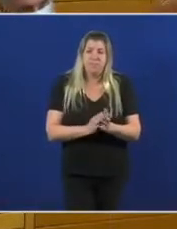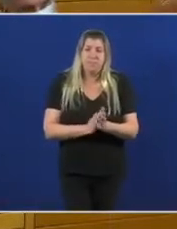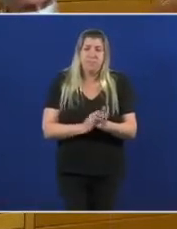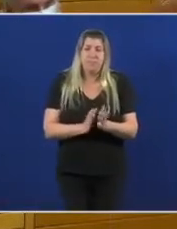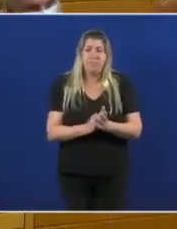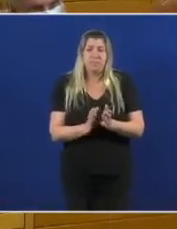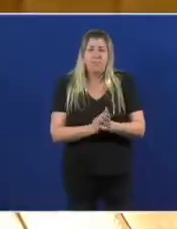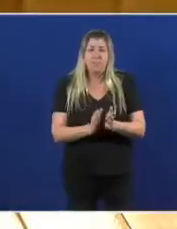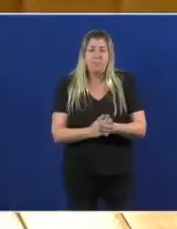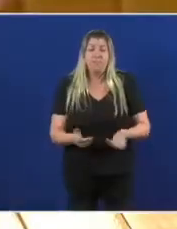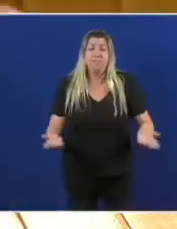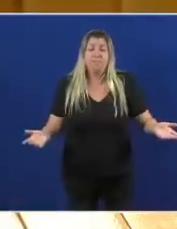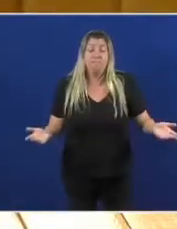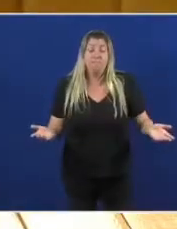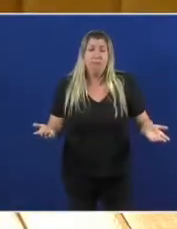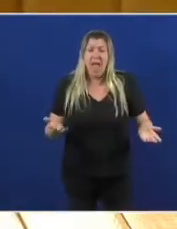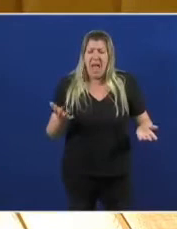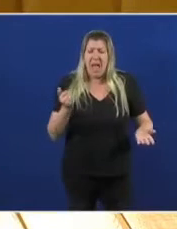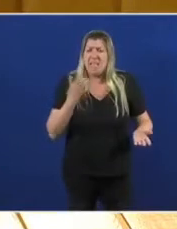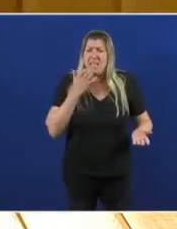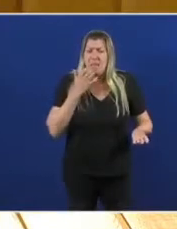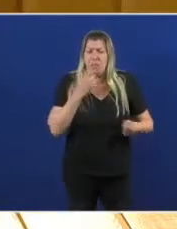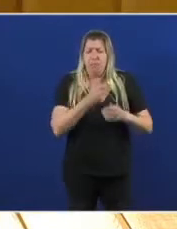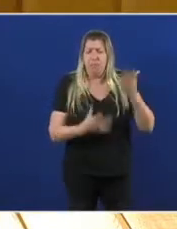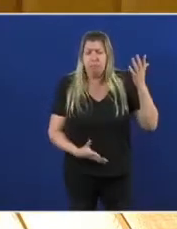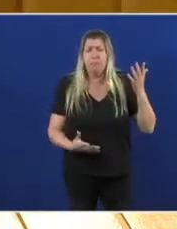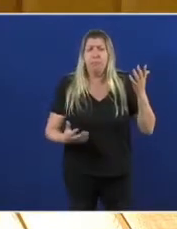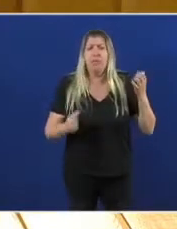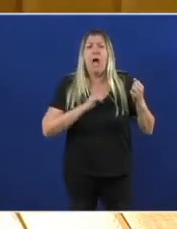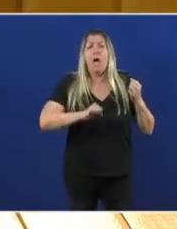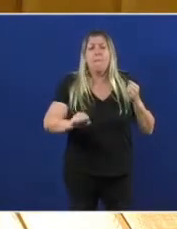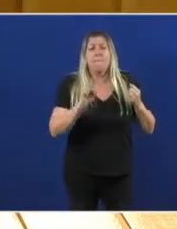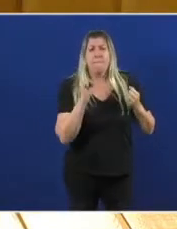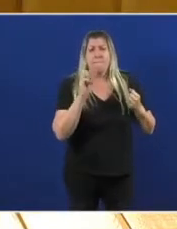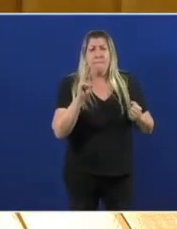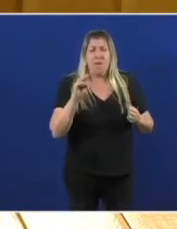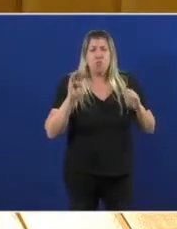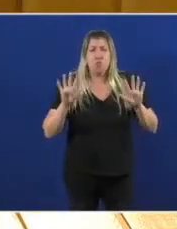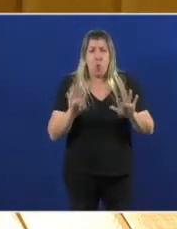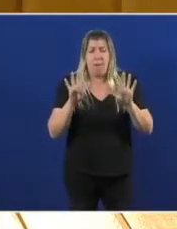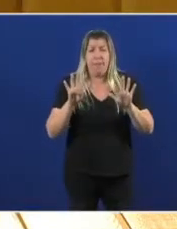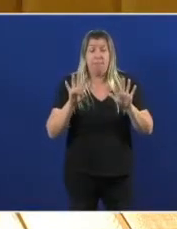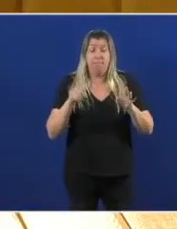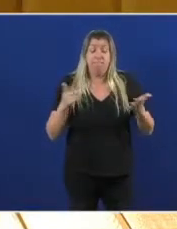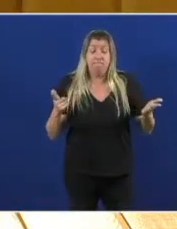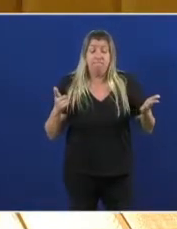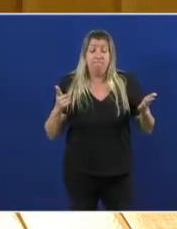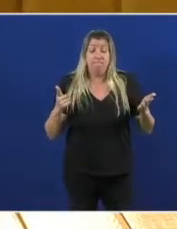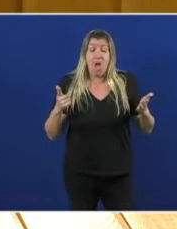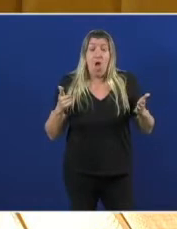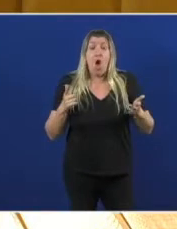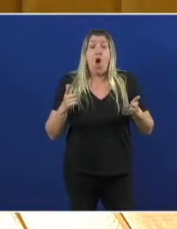Pero temos máis exemplos A AP9 Un AP9 Cuyas ampliacións das